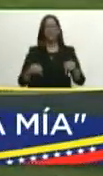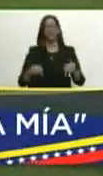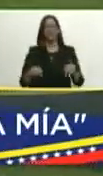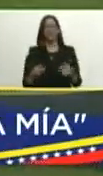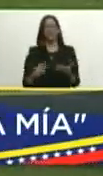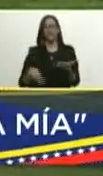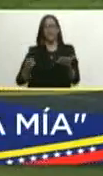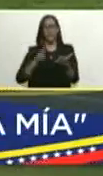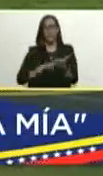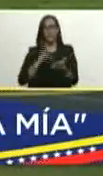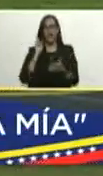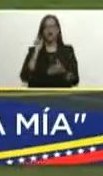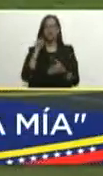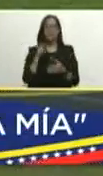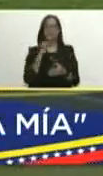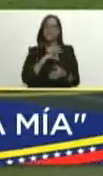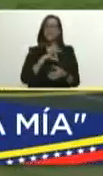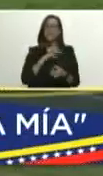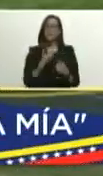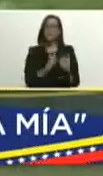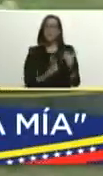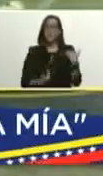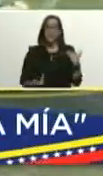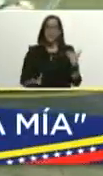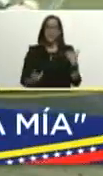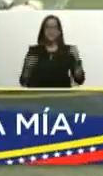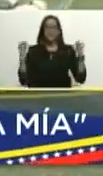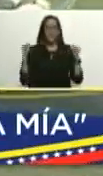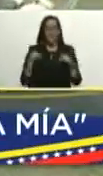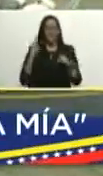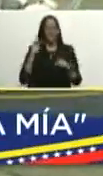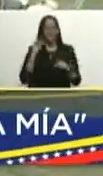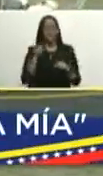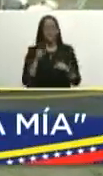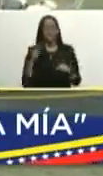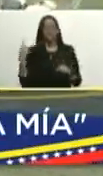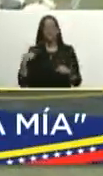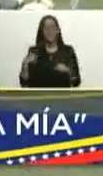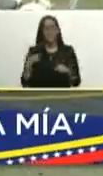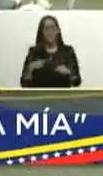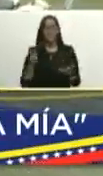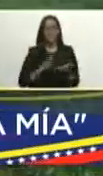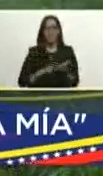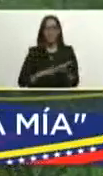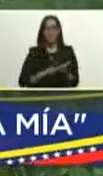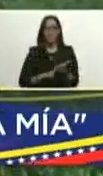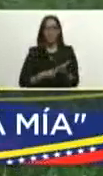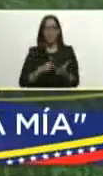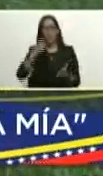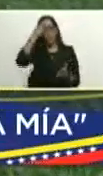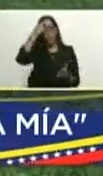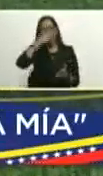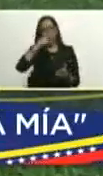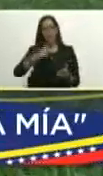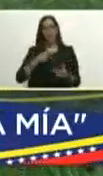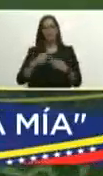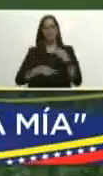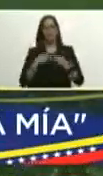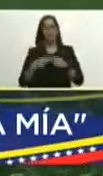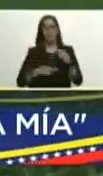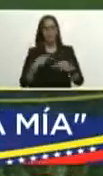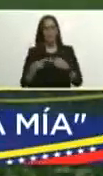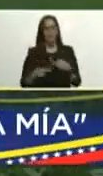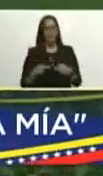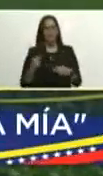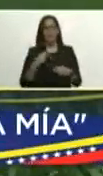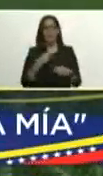ratificarle a usted señor presidente que aquí usted cuenta realmente con un pueblo revolucionario que lo